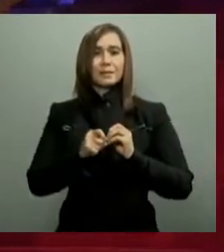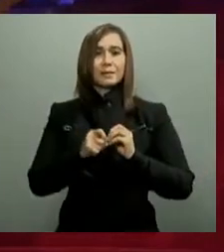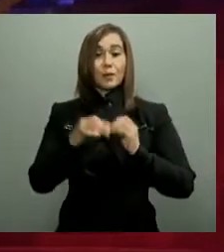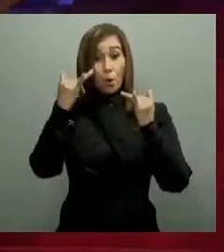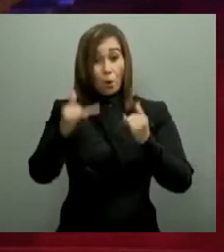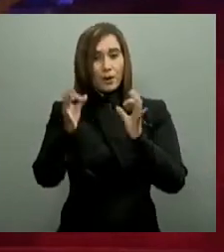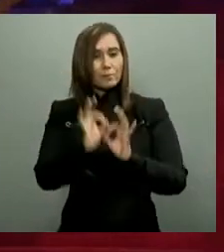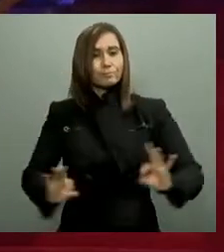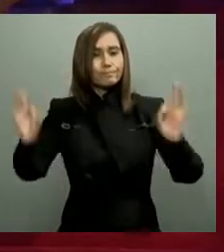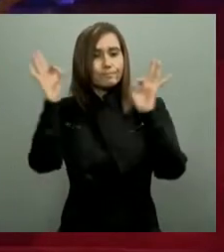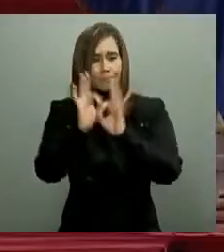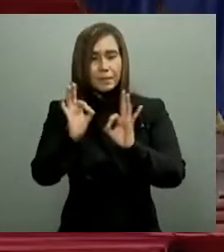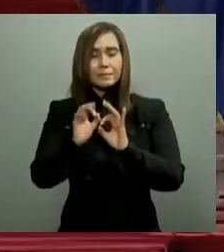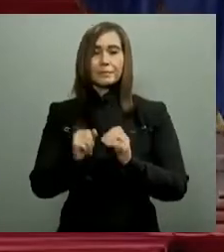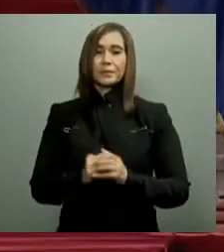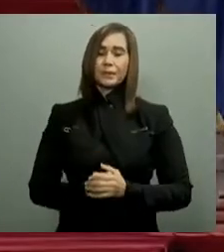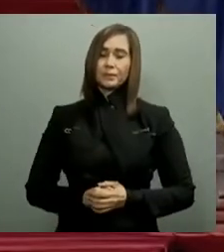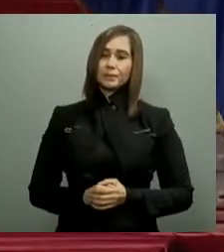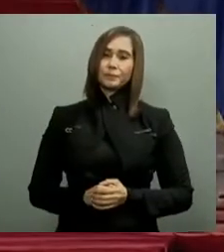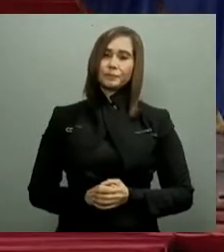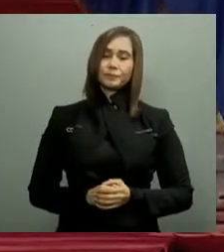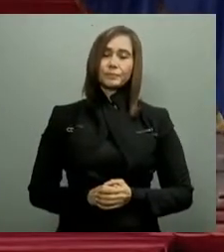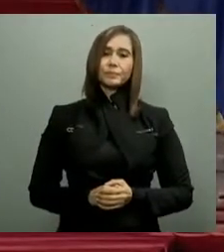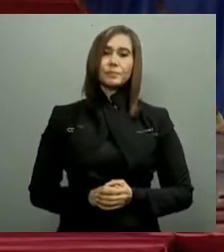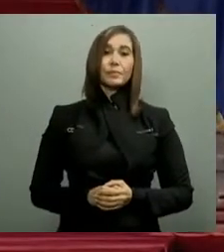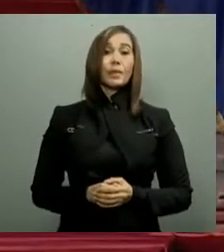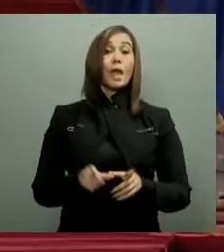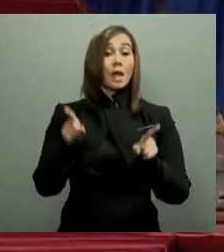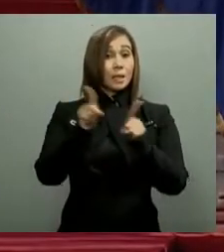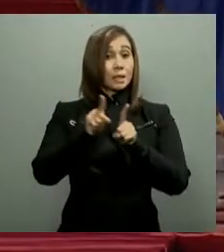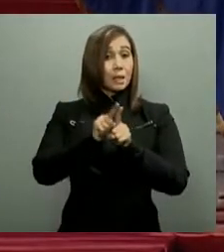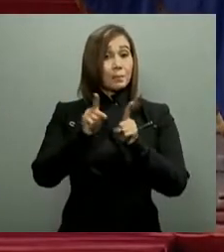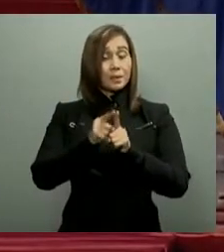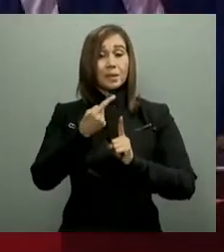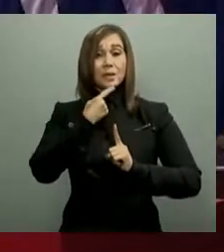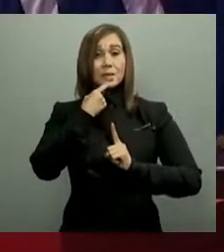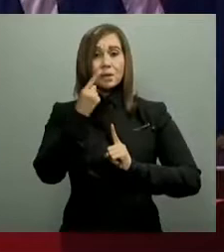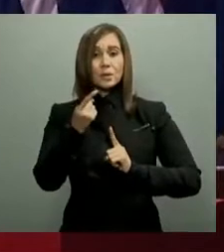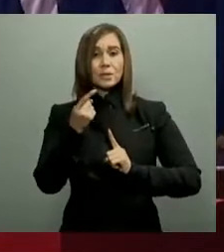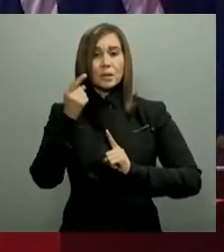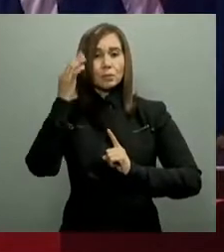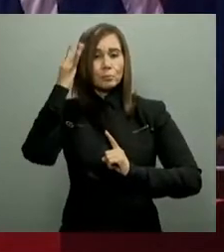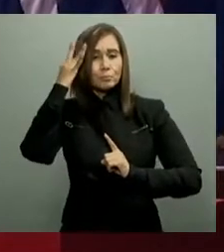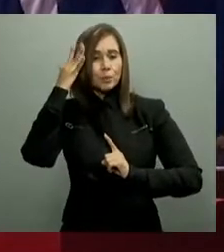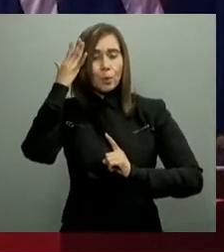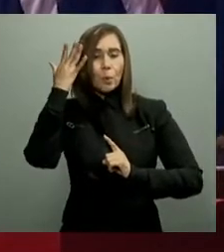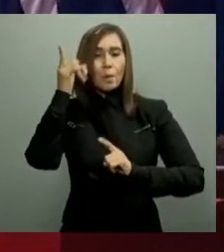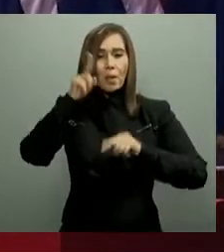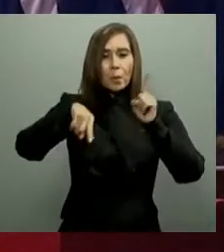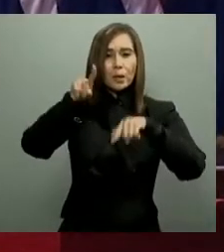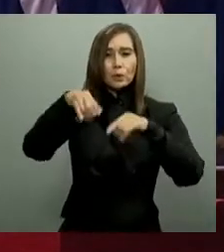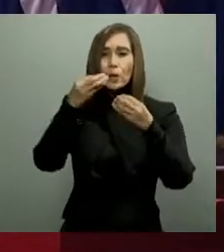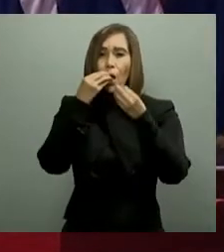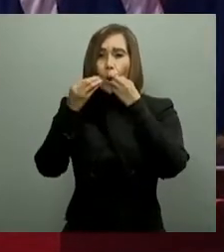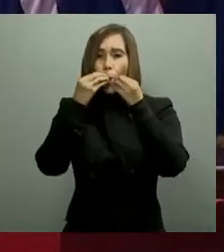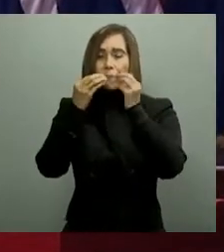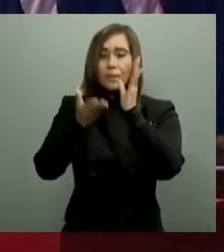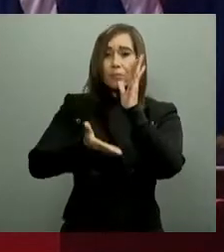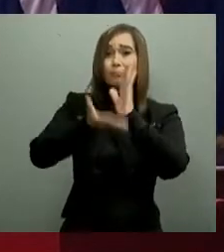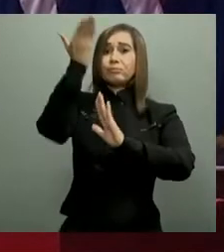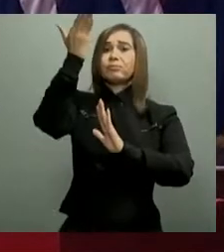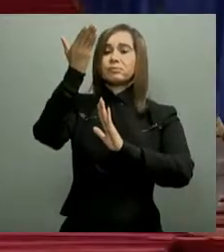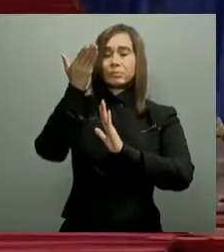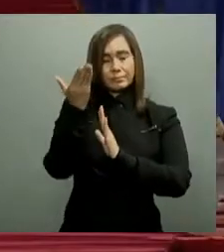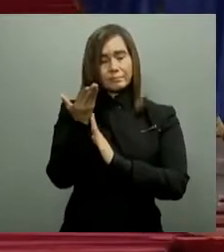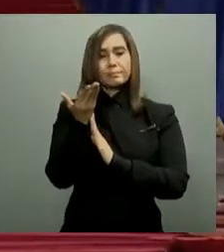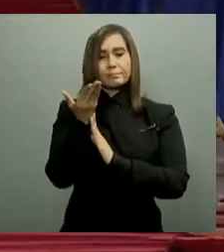Pero hoy también quiero expresarle mi preocupación por el aumento de los precios de algunos de los productos de consumo básico, debido al alza